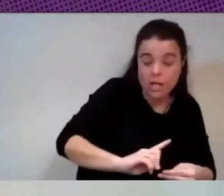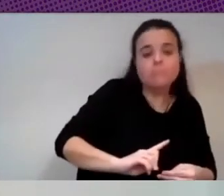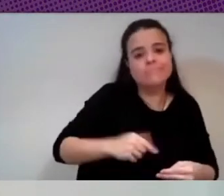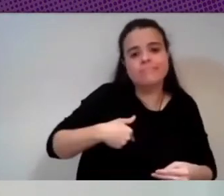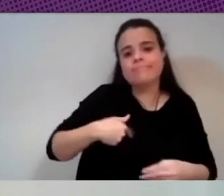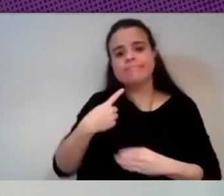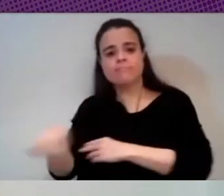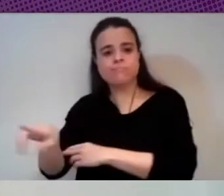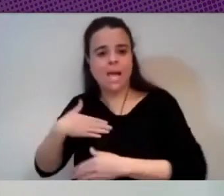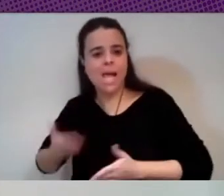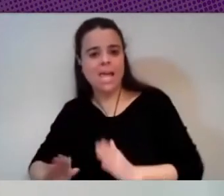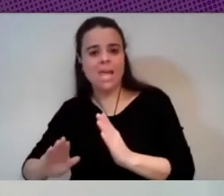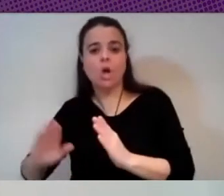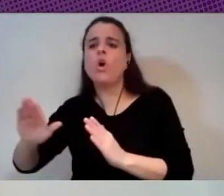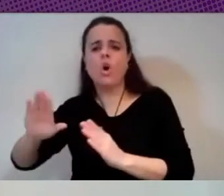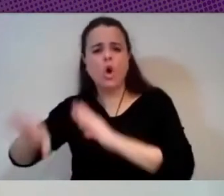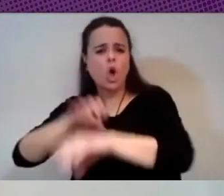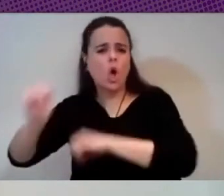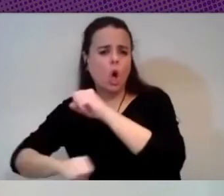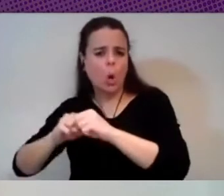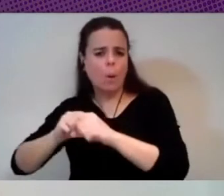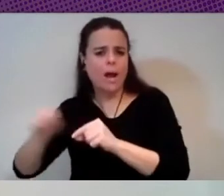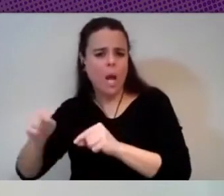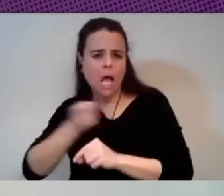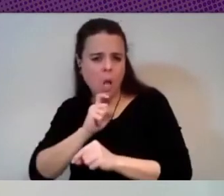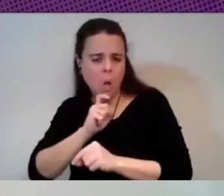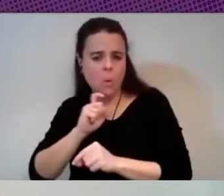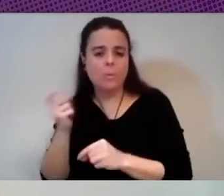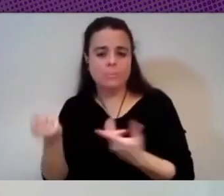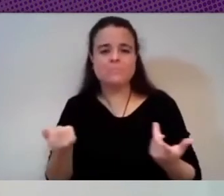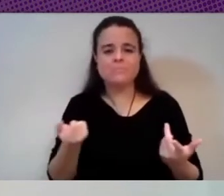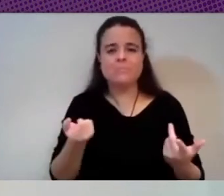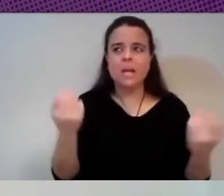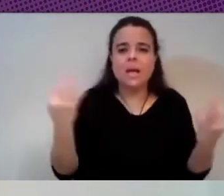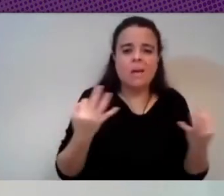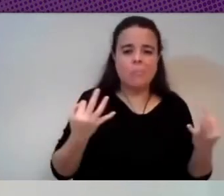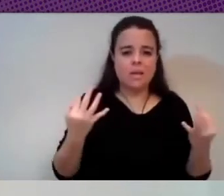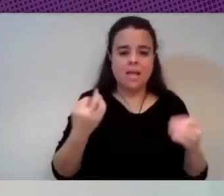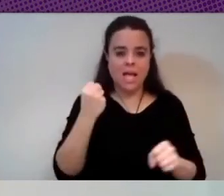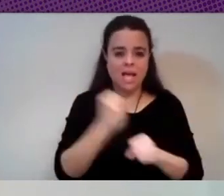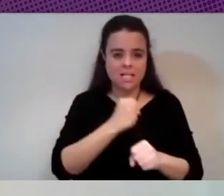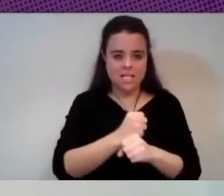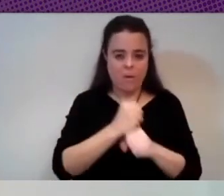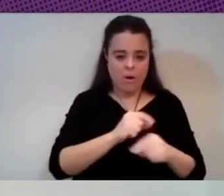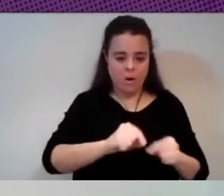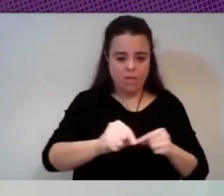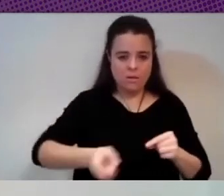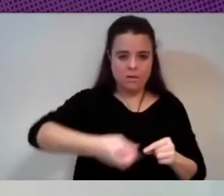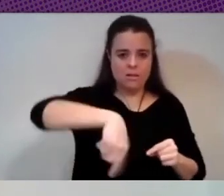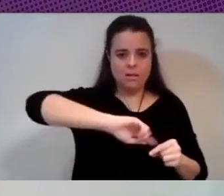entonces bueno qué está pasando con esto qué está pasando cómo el trabajo remoto nos afecta a todas y a todos